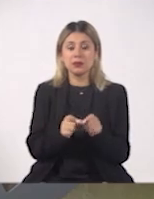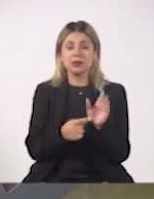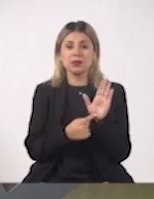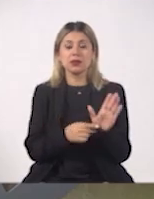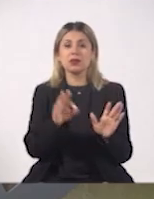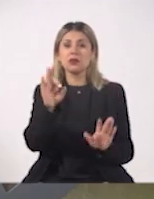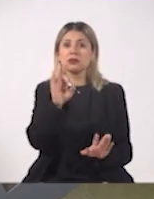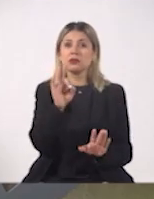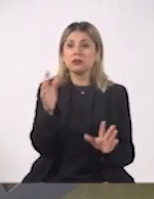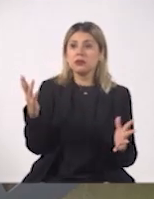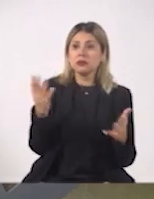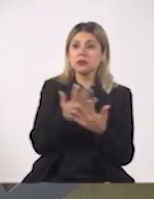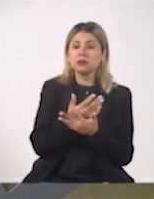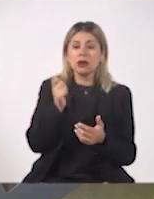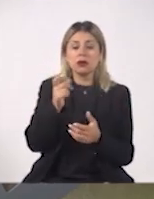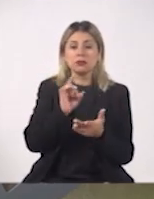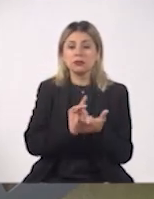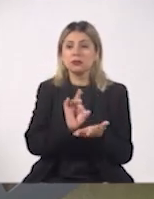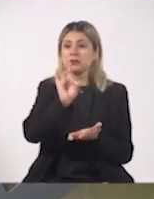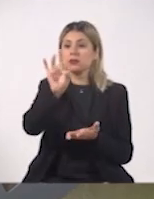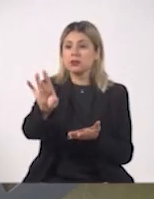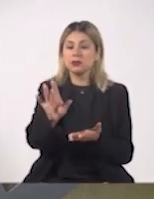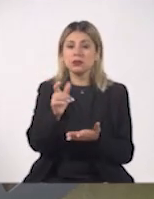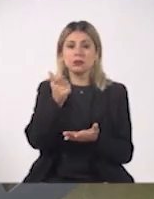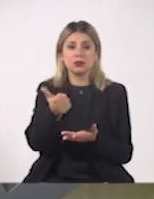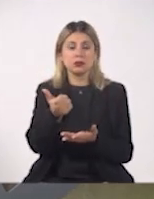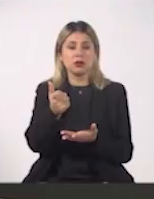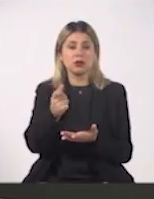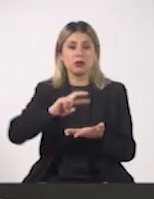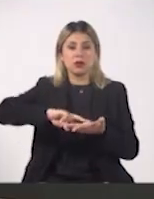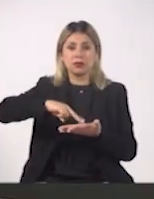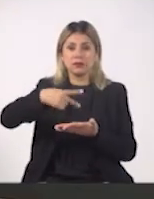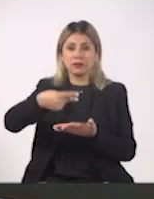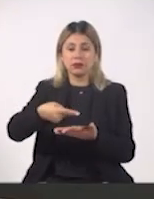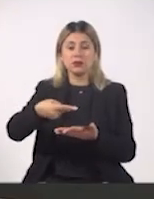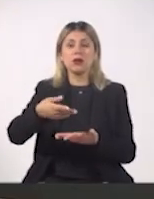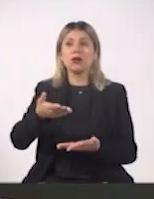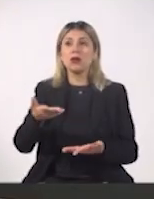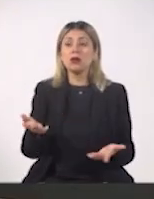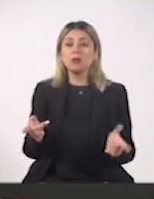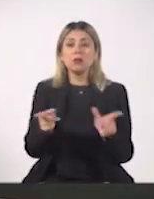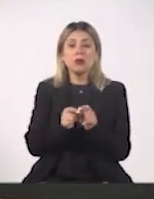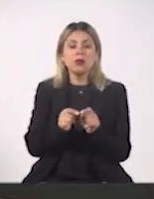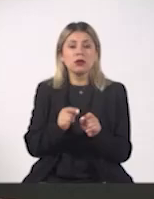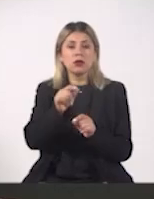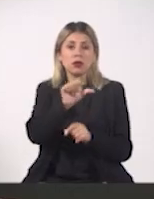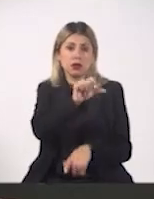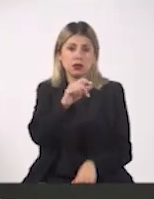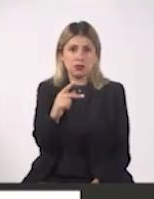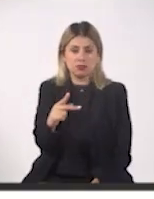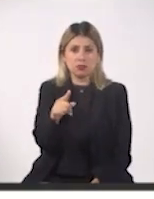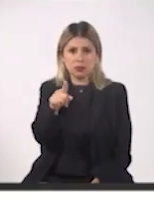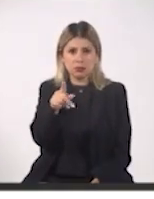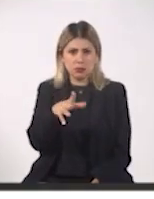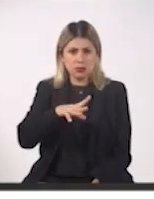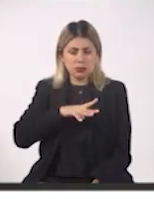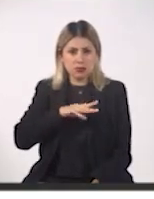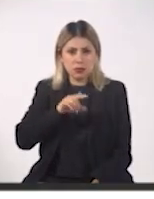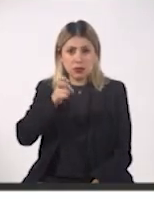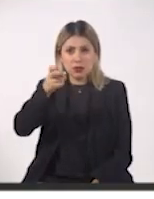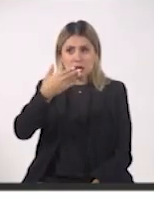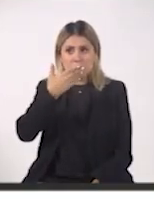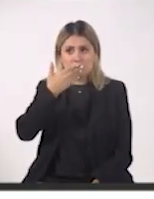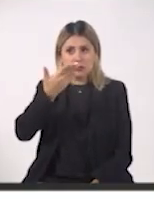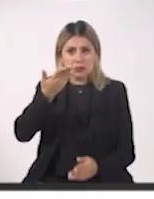repente hacemos alguna transferencia de dinero. Pero la aplicación del celular que tienes, esa banca